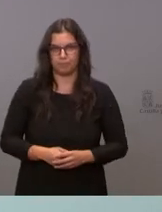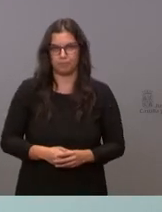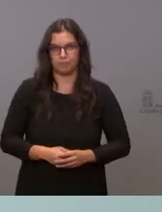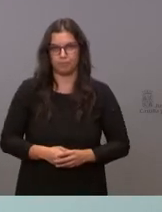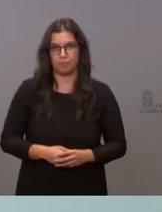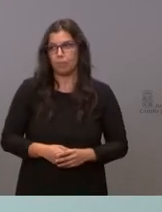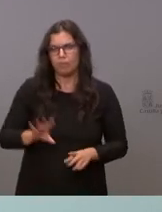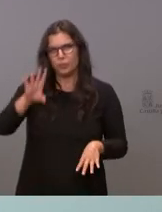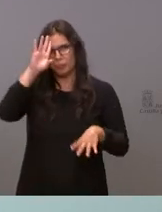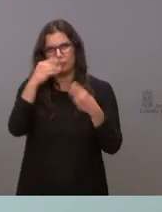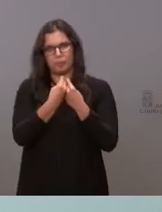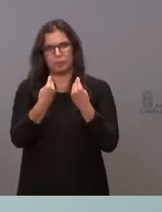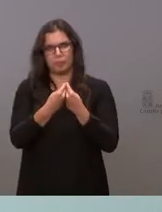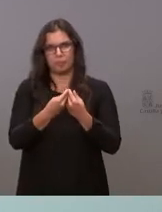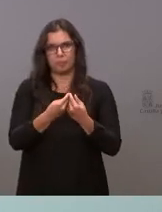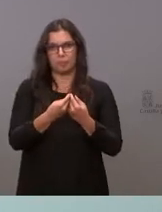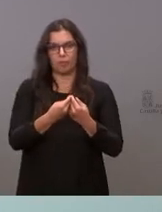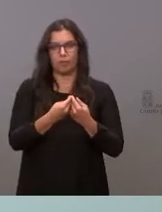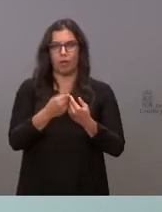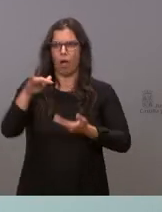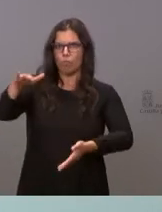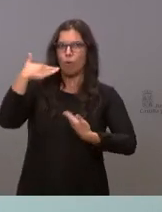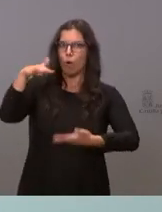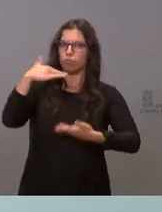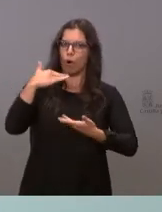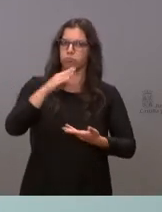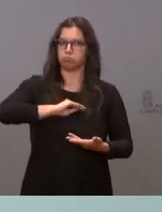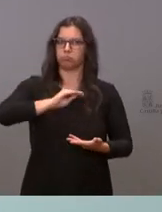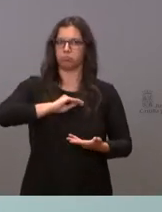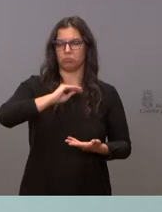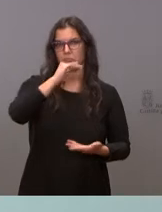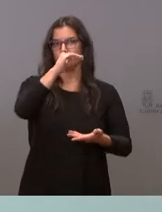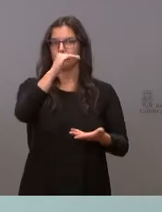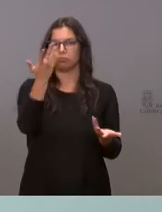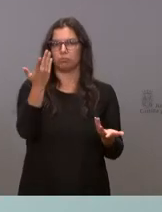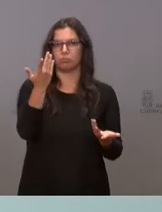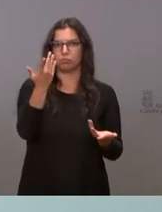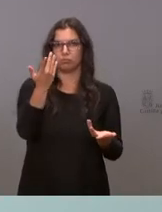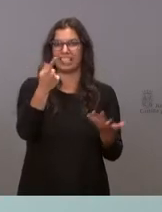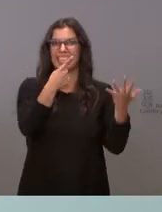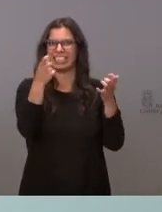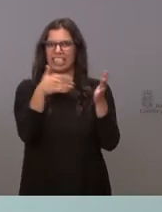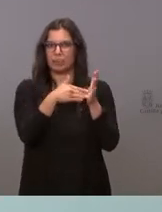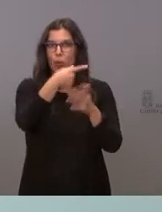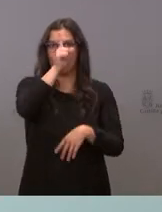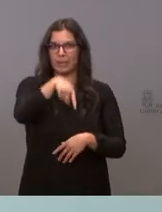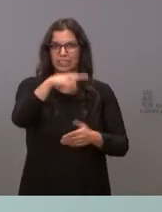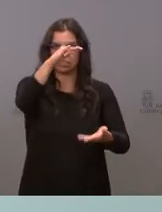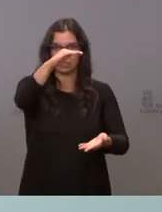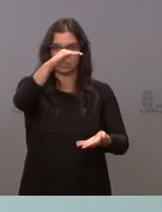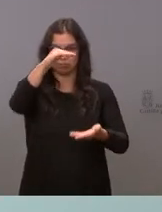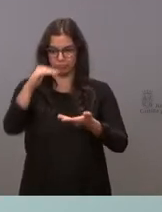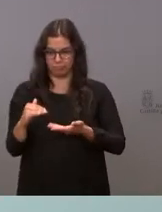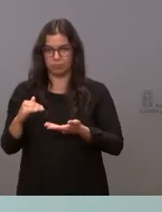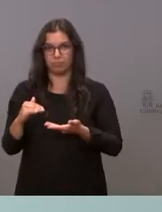incomprensible que hayamos pasado de un ritmo de 600.000 al mes a un